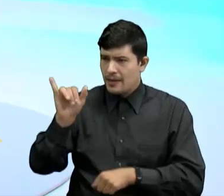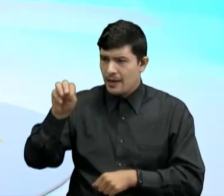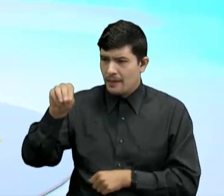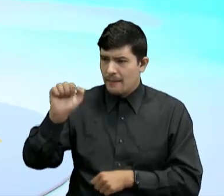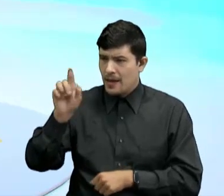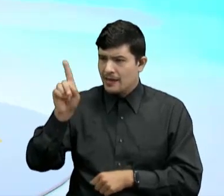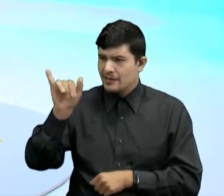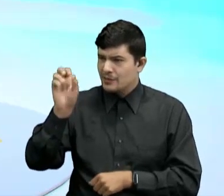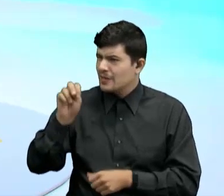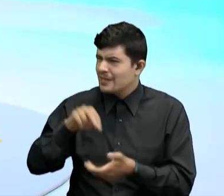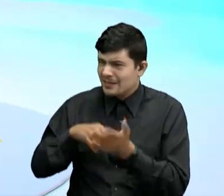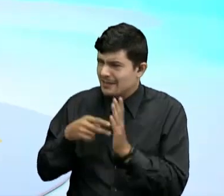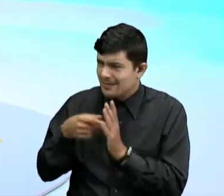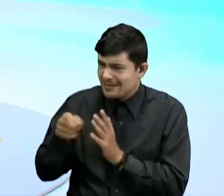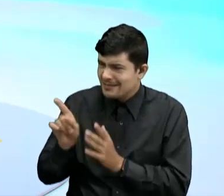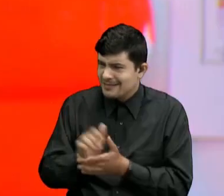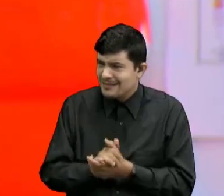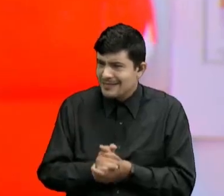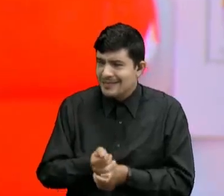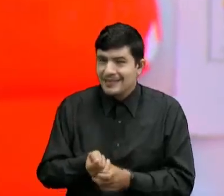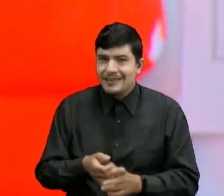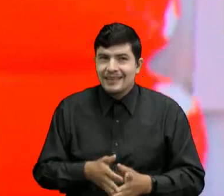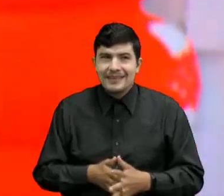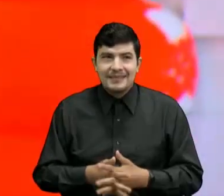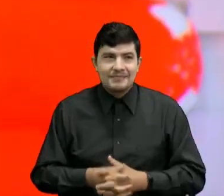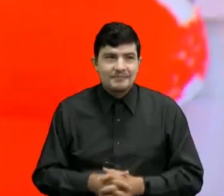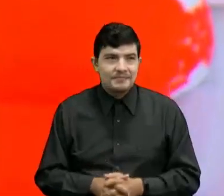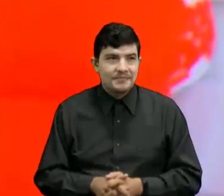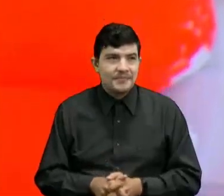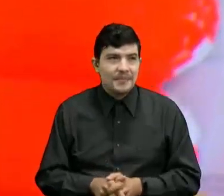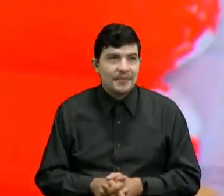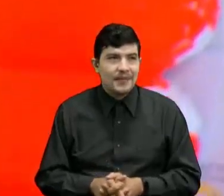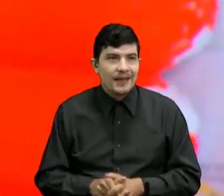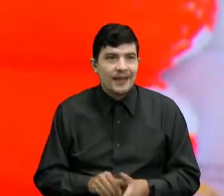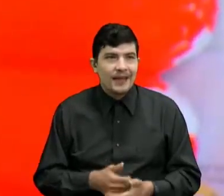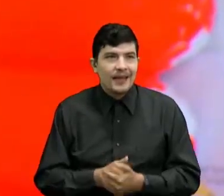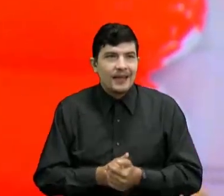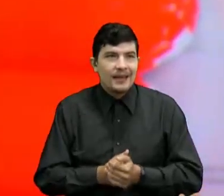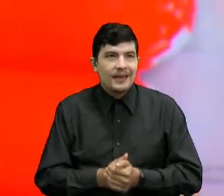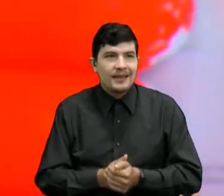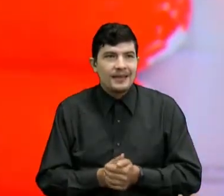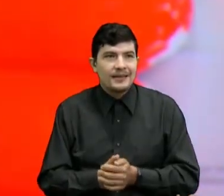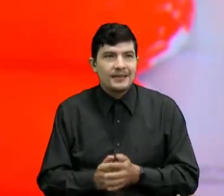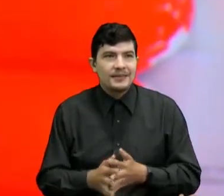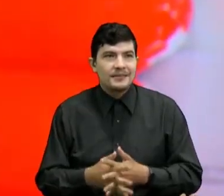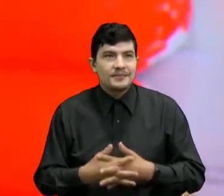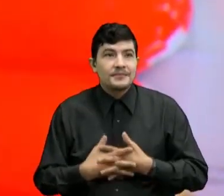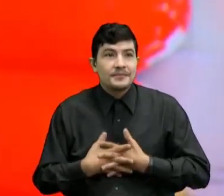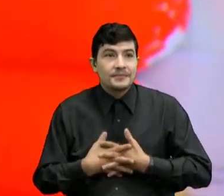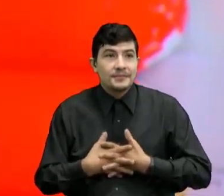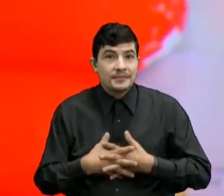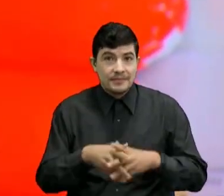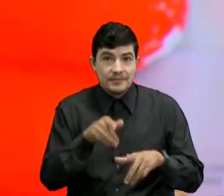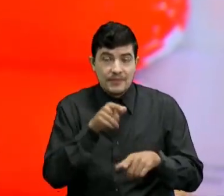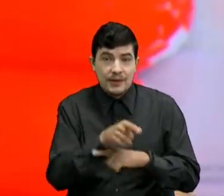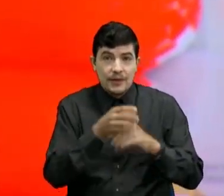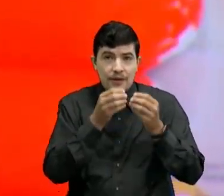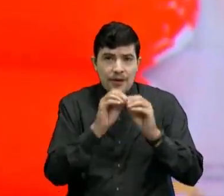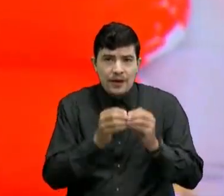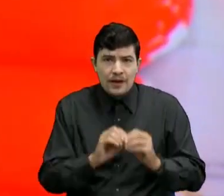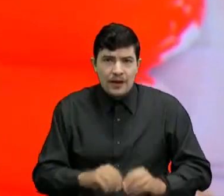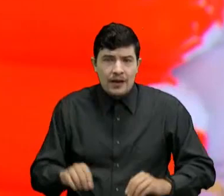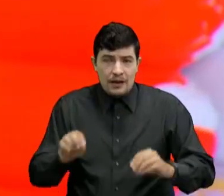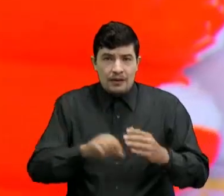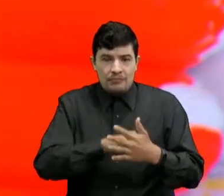más o menos ¿Y es un mapa Dimaxion Para los chicos Que nos están escuchando? Es un mapa Que tiene una forma Poliédrica O sea, toda triangular